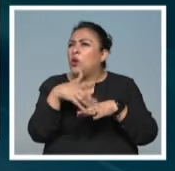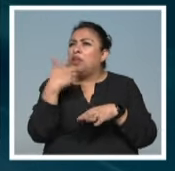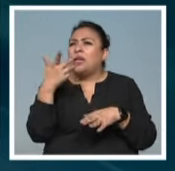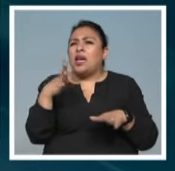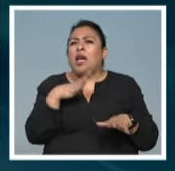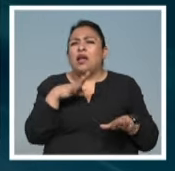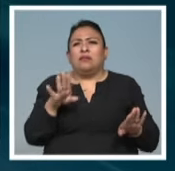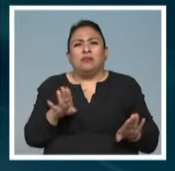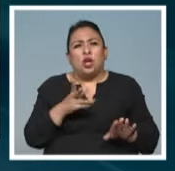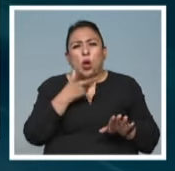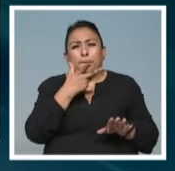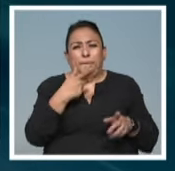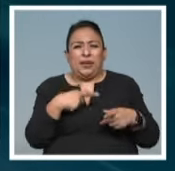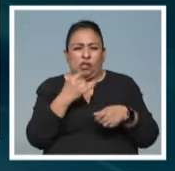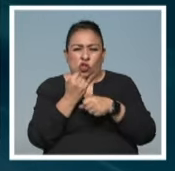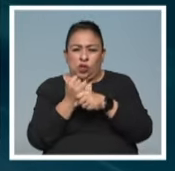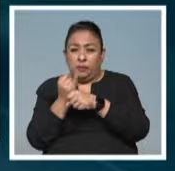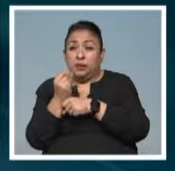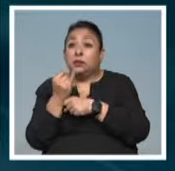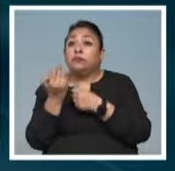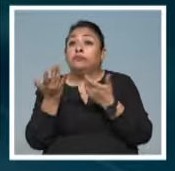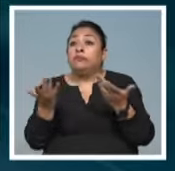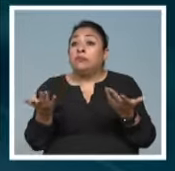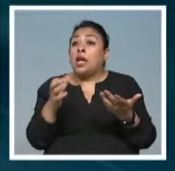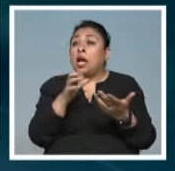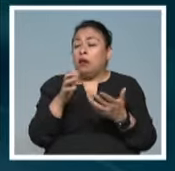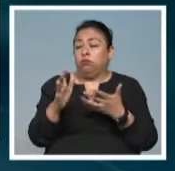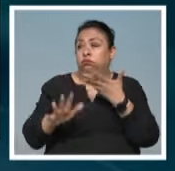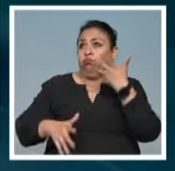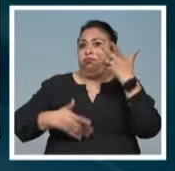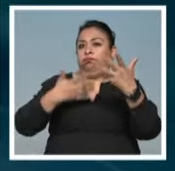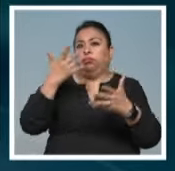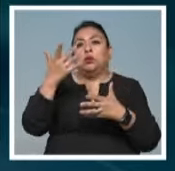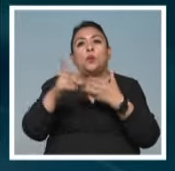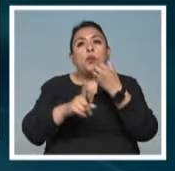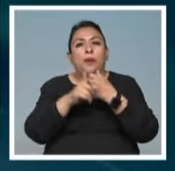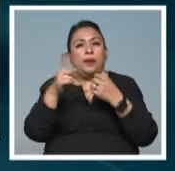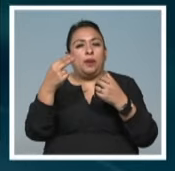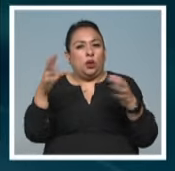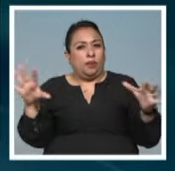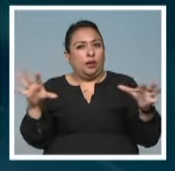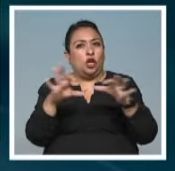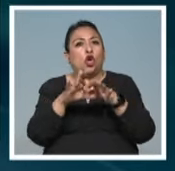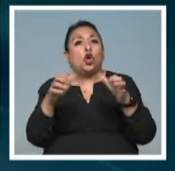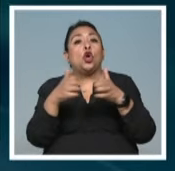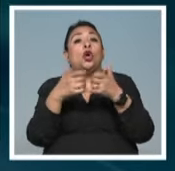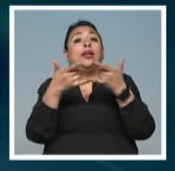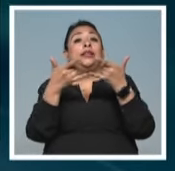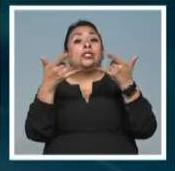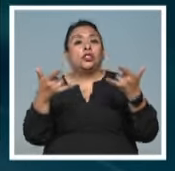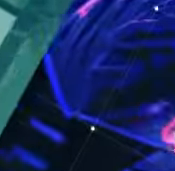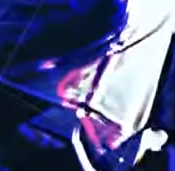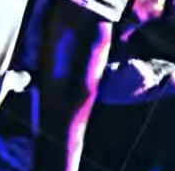ímpetu de este explorador. No obstante, y en medio de la polémica, su nombre va a estar vinculado a la historia.